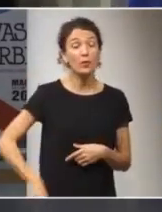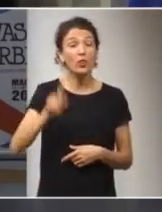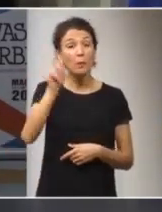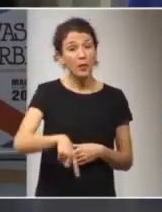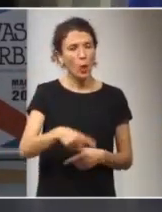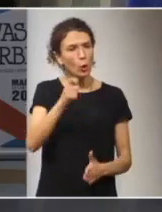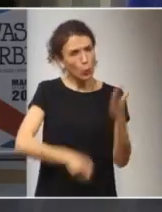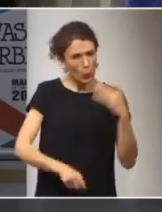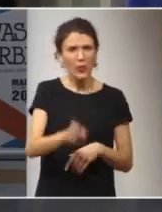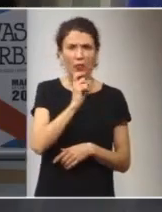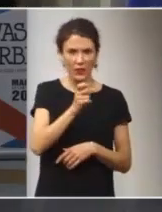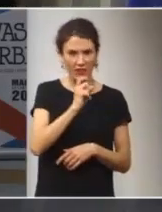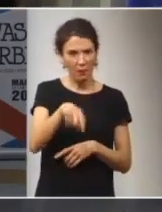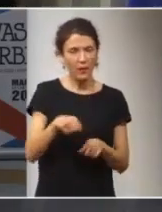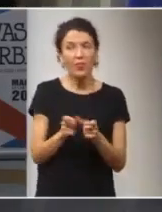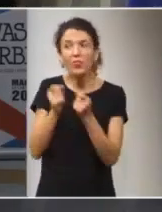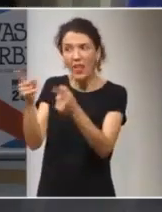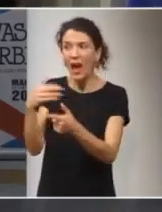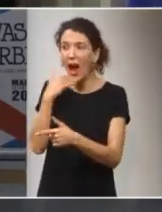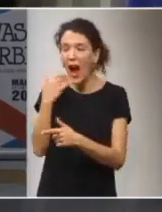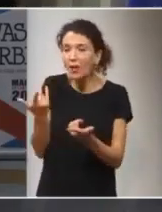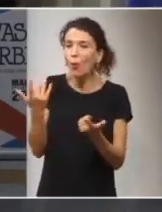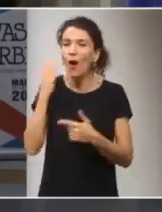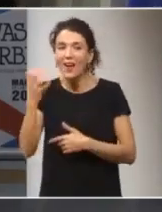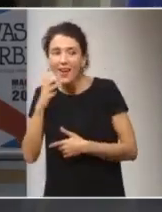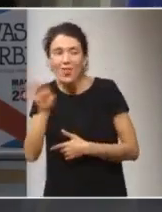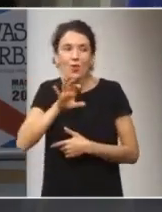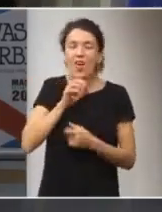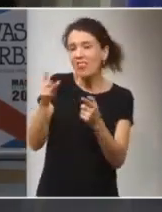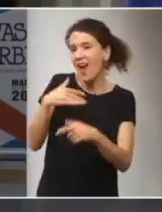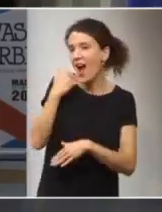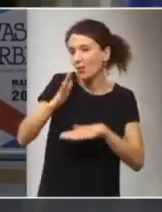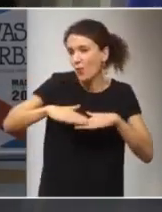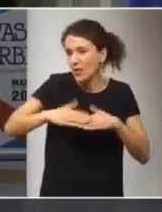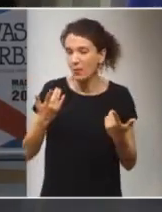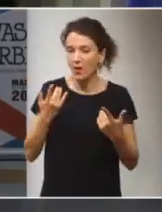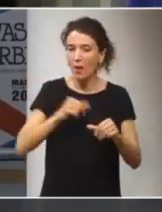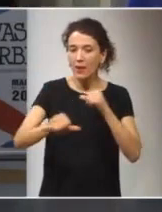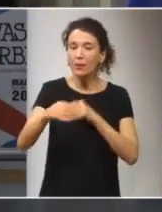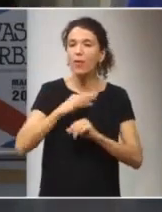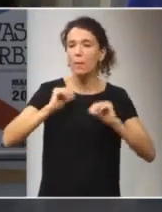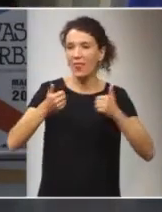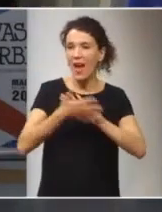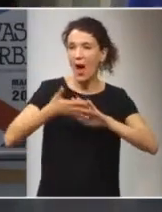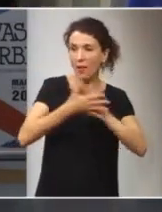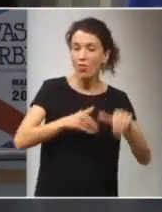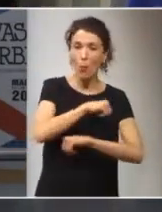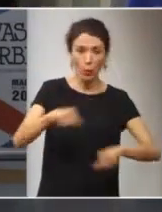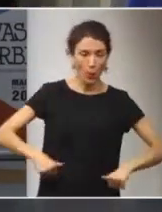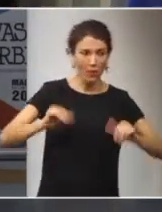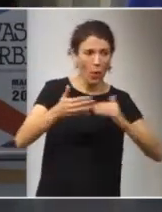Muy dura y muy difícil. Ya hay que proporcionarle alguna anécdota para que puedan... Oye, empezó hablando portugués.